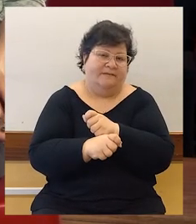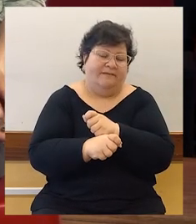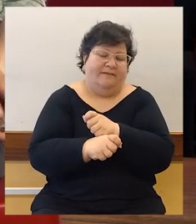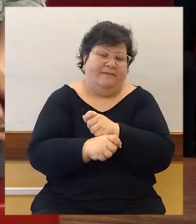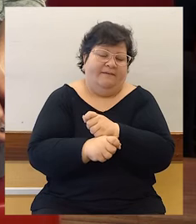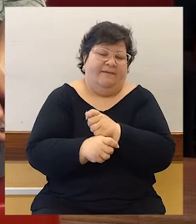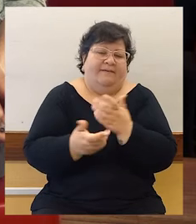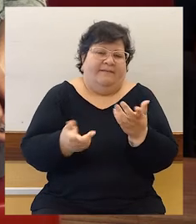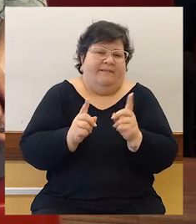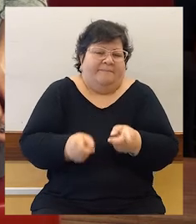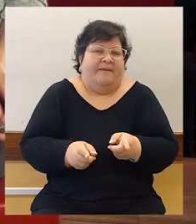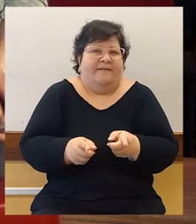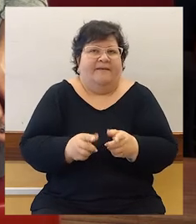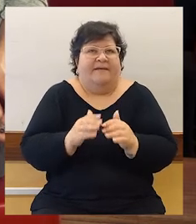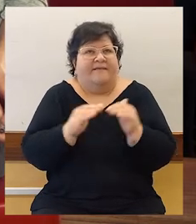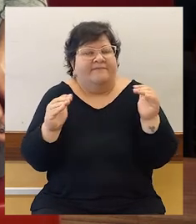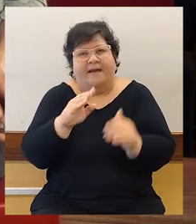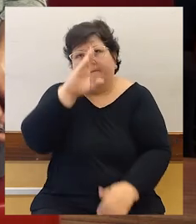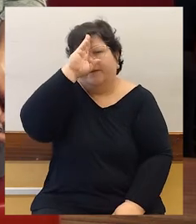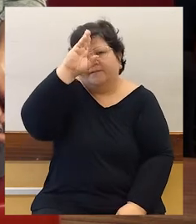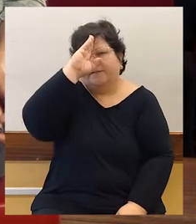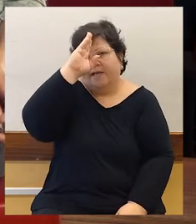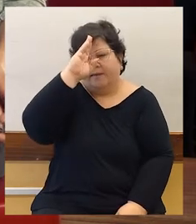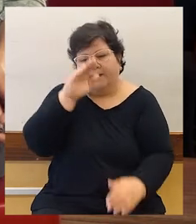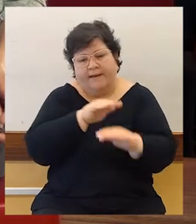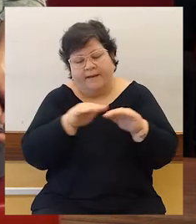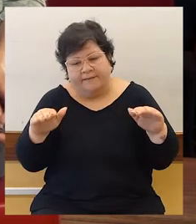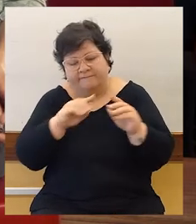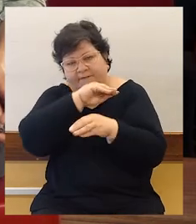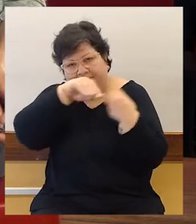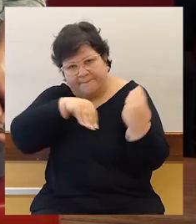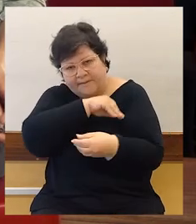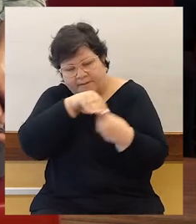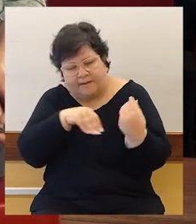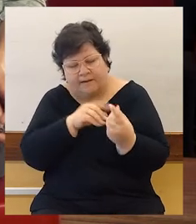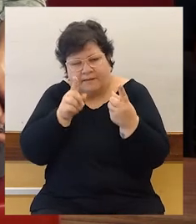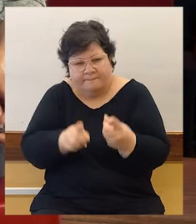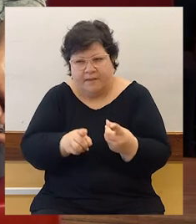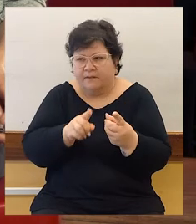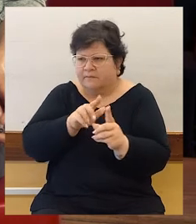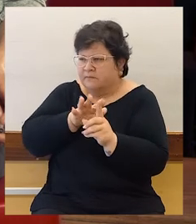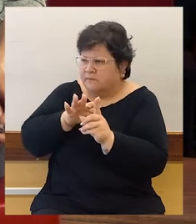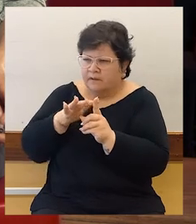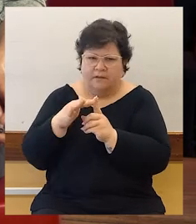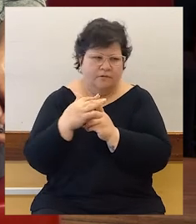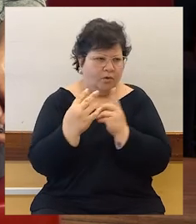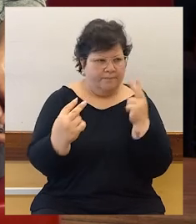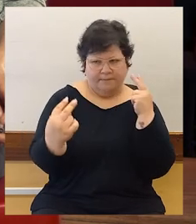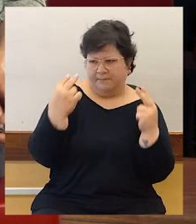nivel cognitivo, a nivel de los aprendizajes, a nivel familiar, a nivel de la mirada del mundo. Entonces,